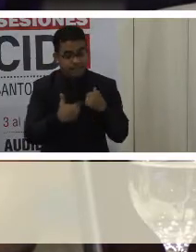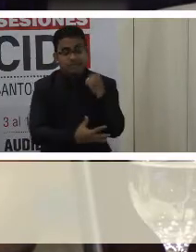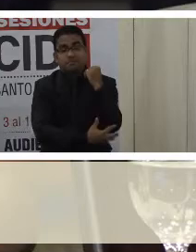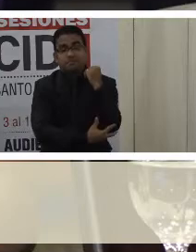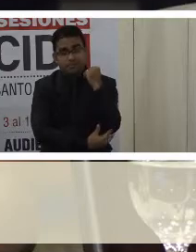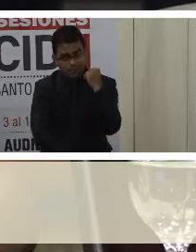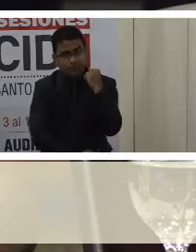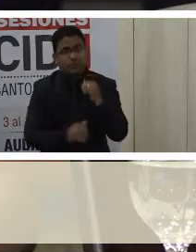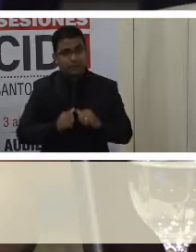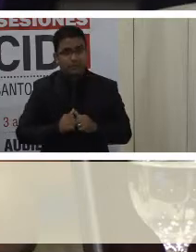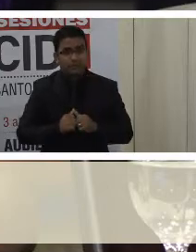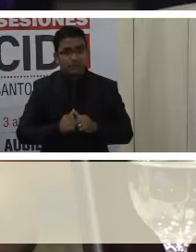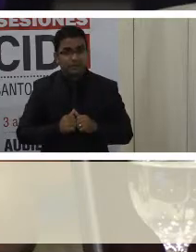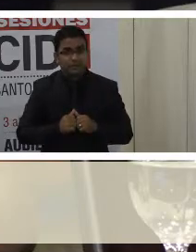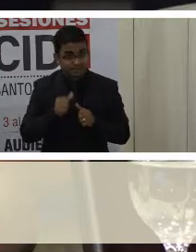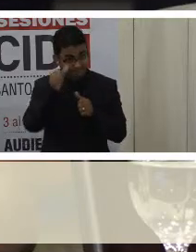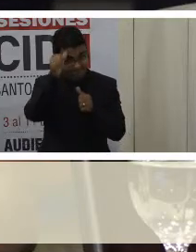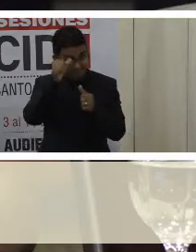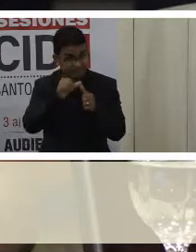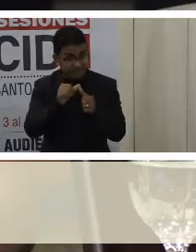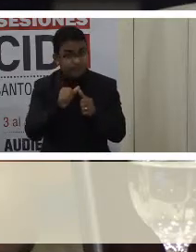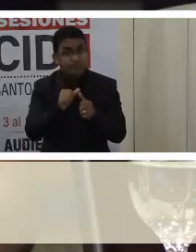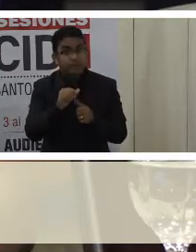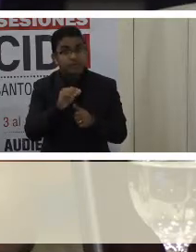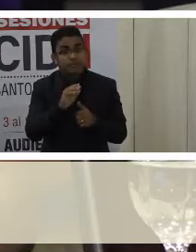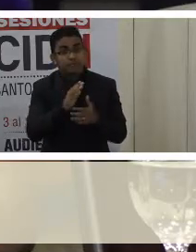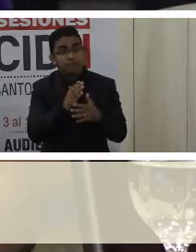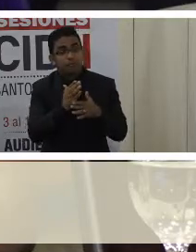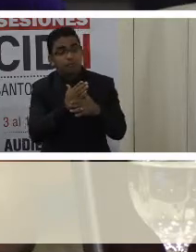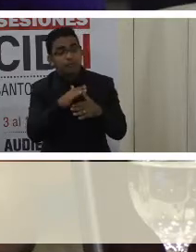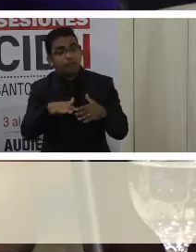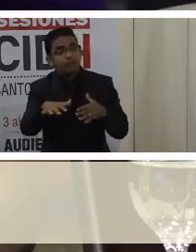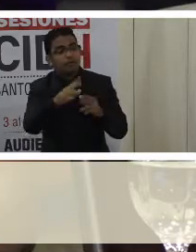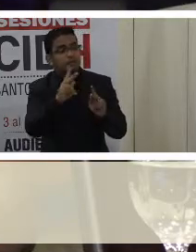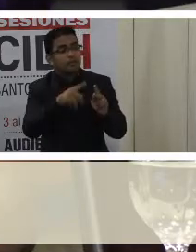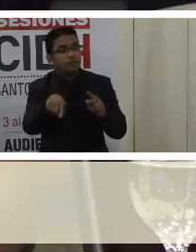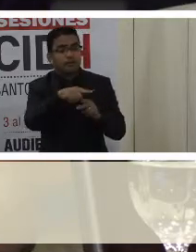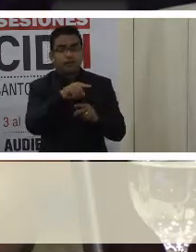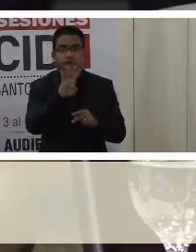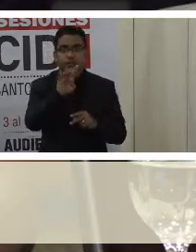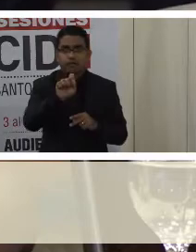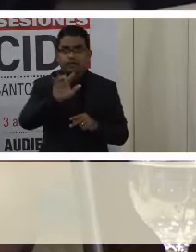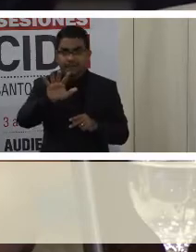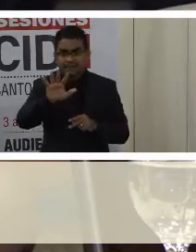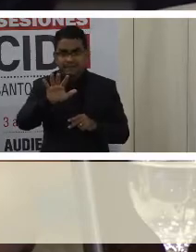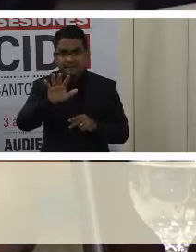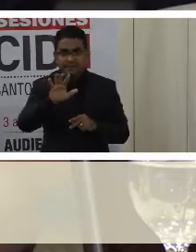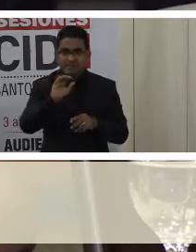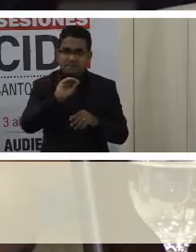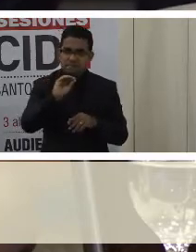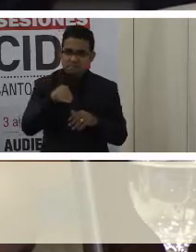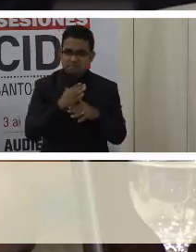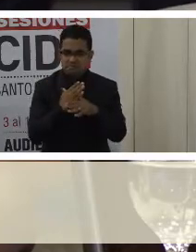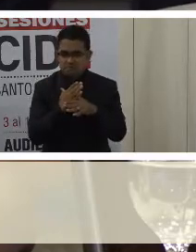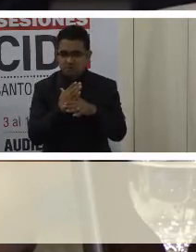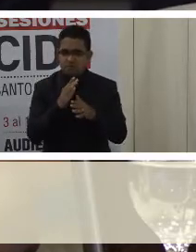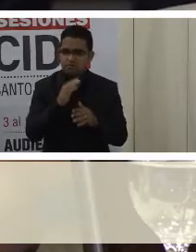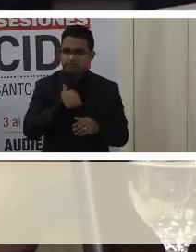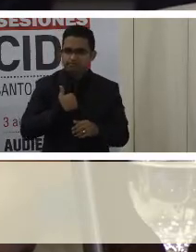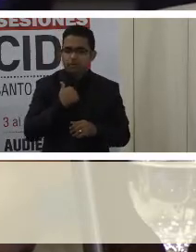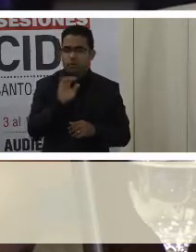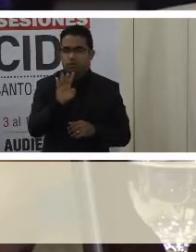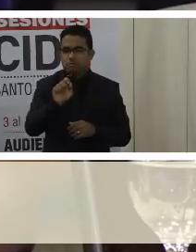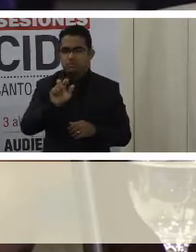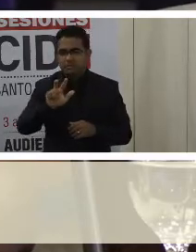tomando en cuenta que el promedio de las personas que integran a la familia es de 4,5, 4,3, perdón,